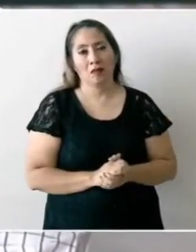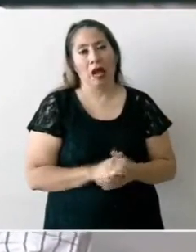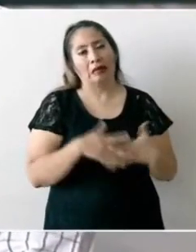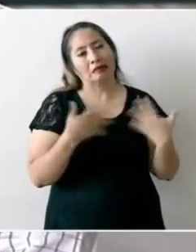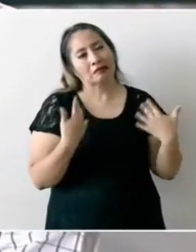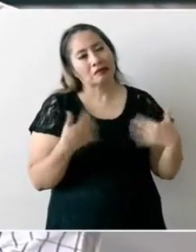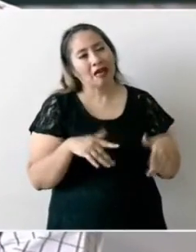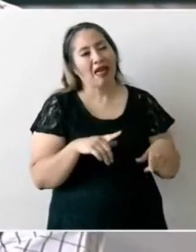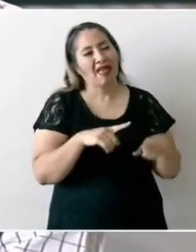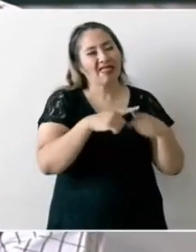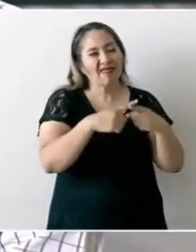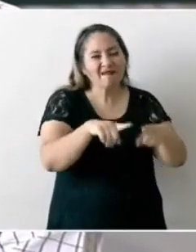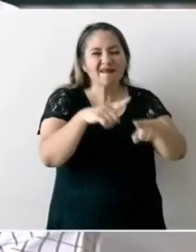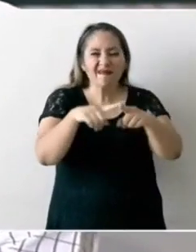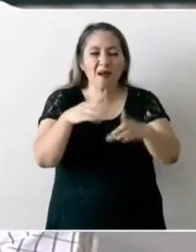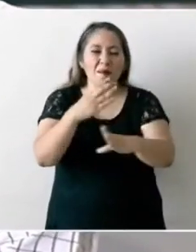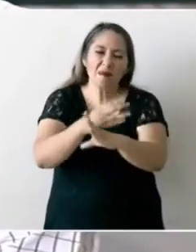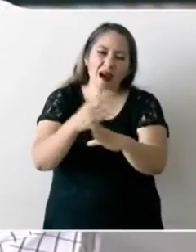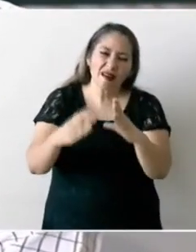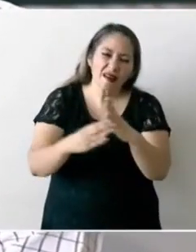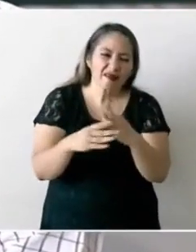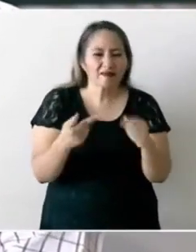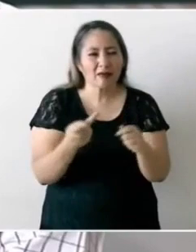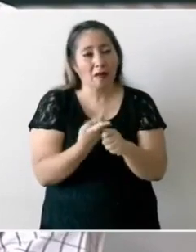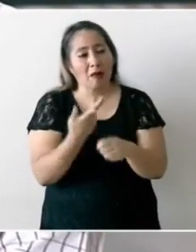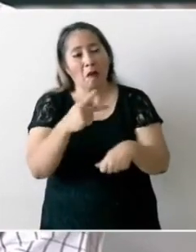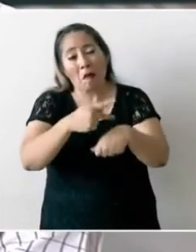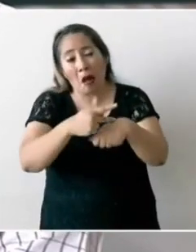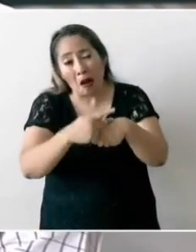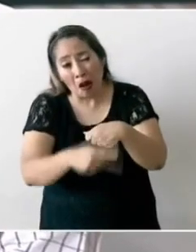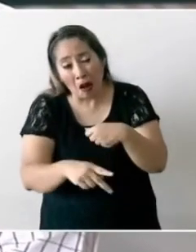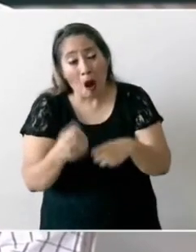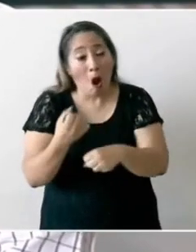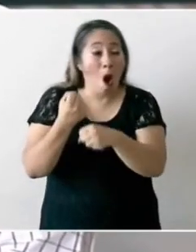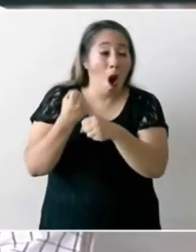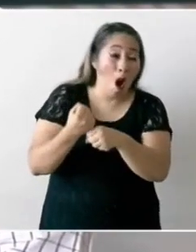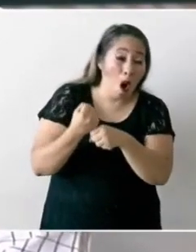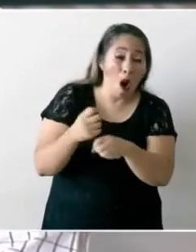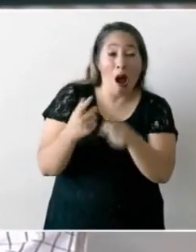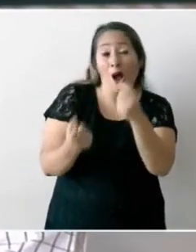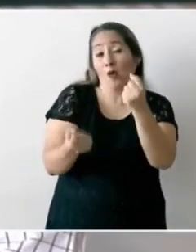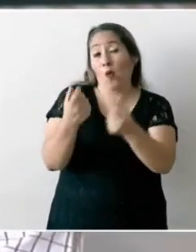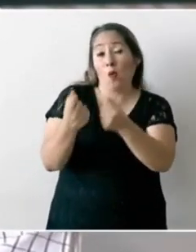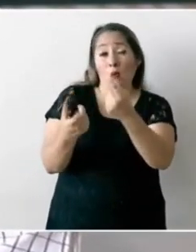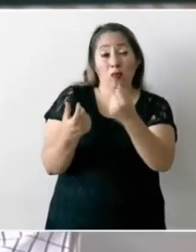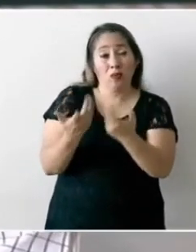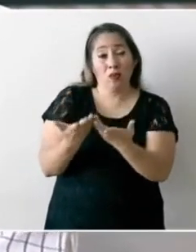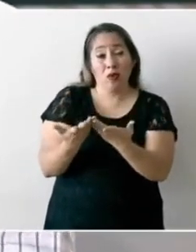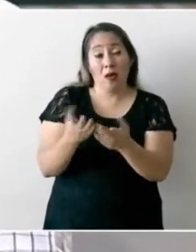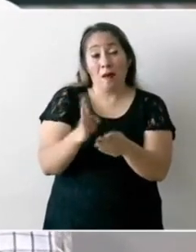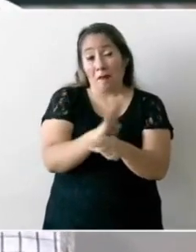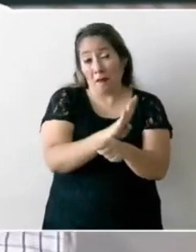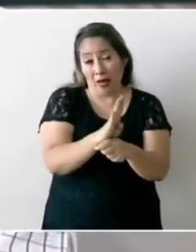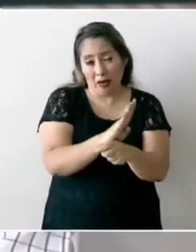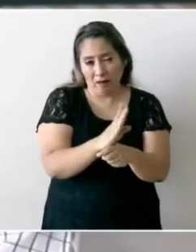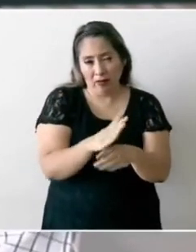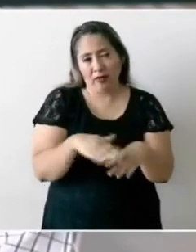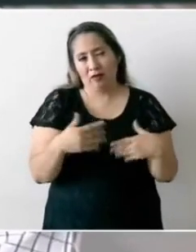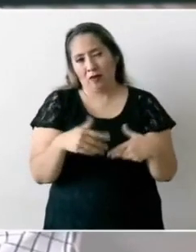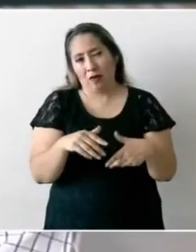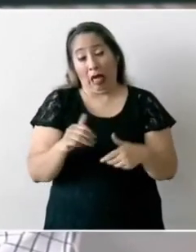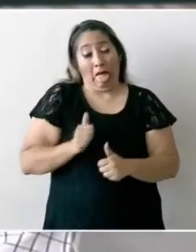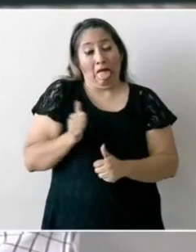sacrifican, se perjudican en algunos en beneficio de otros.